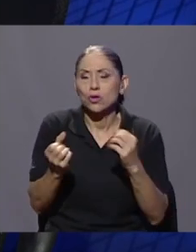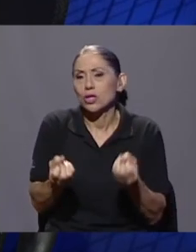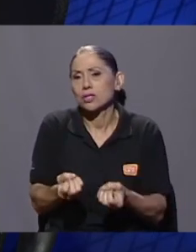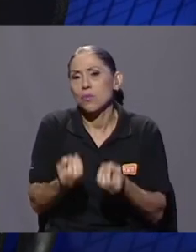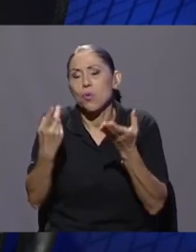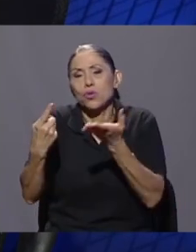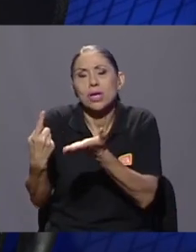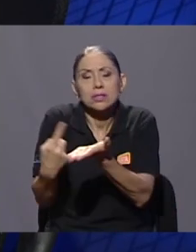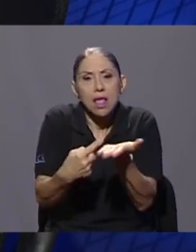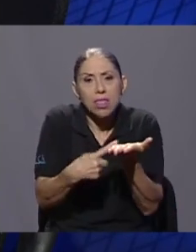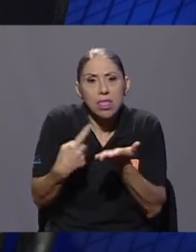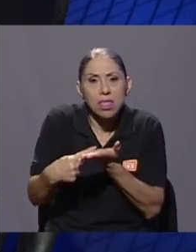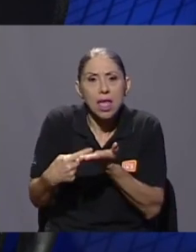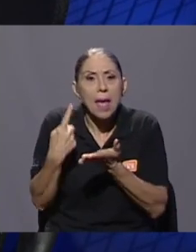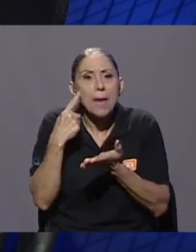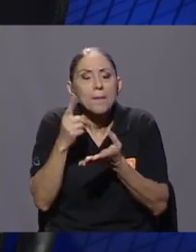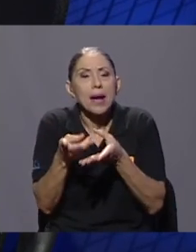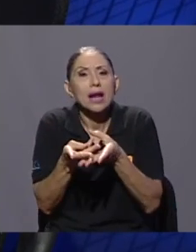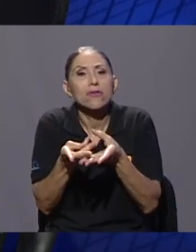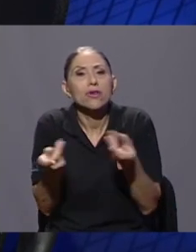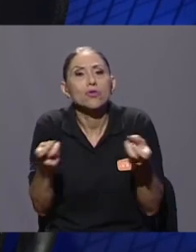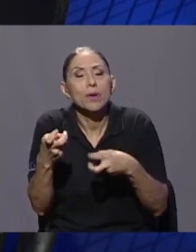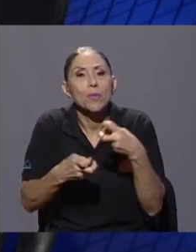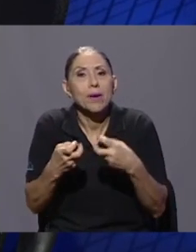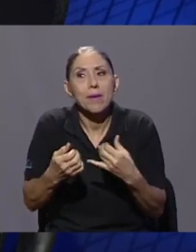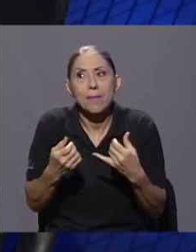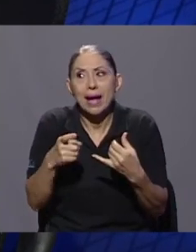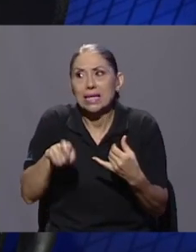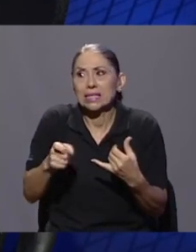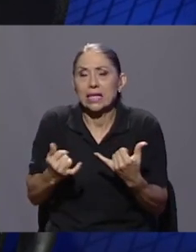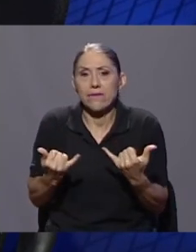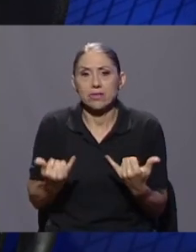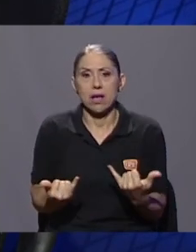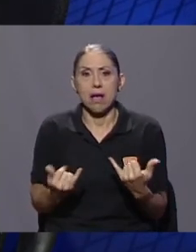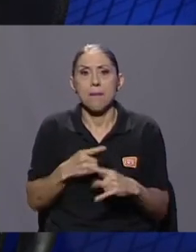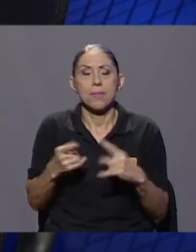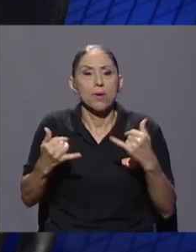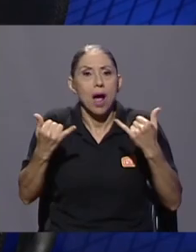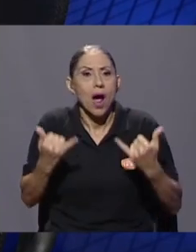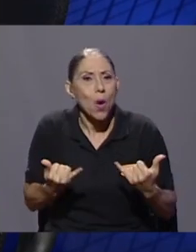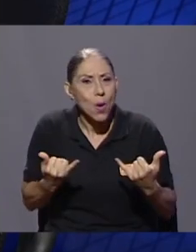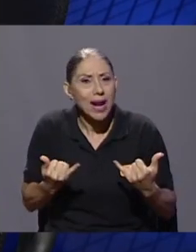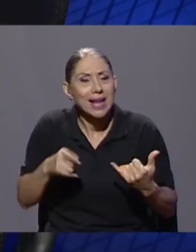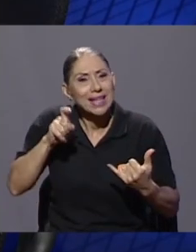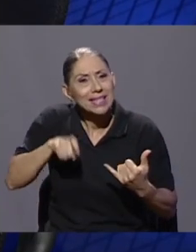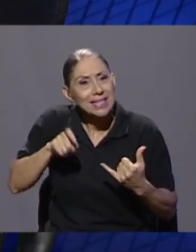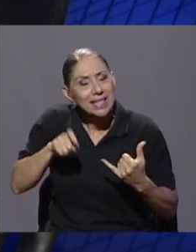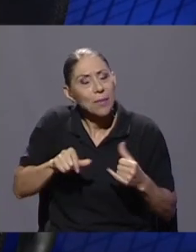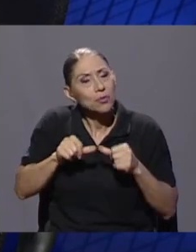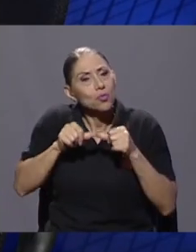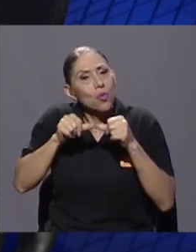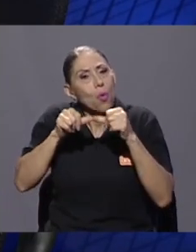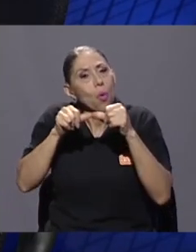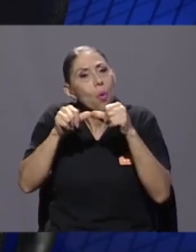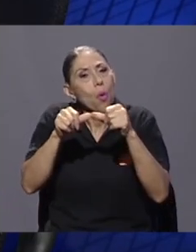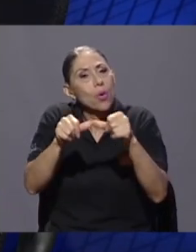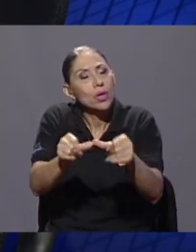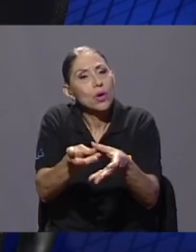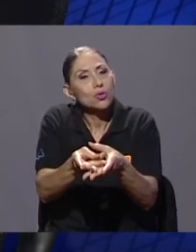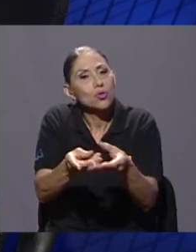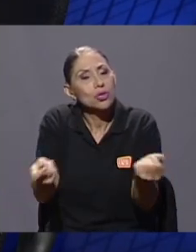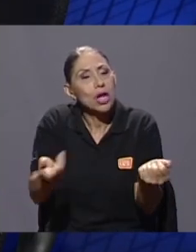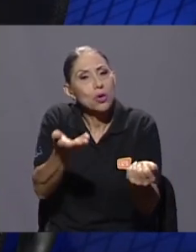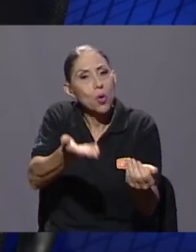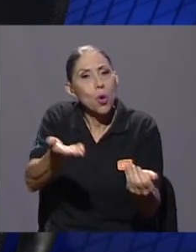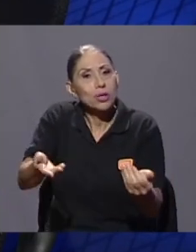para resolver un problema que era inmediato, pero el problema que tenemos que seguir conversando es el de largo